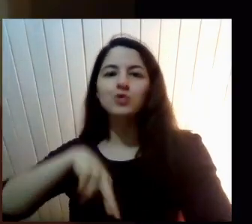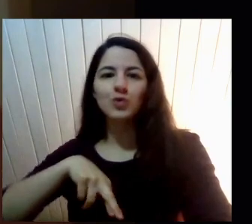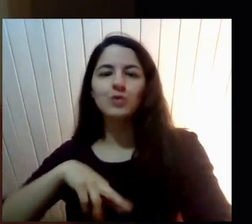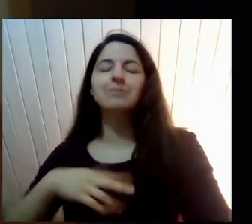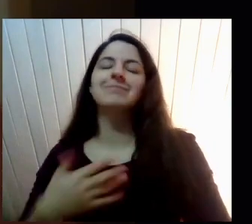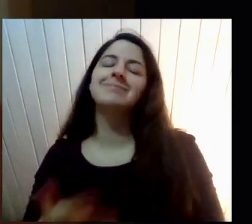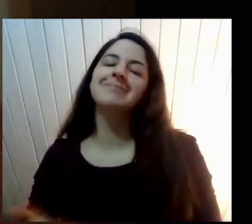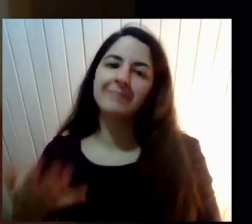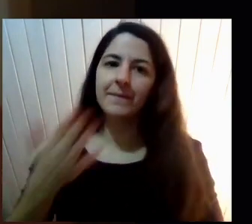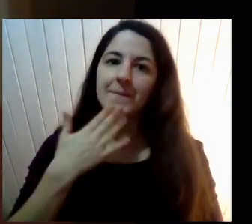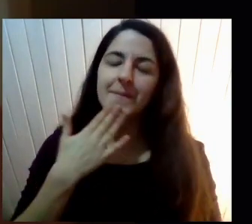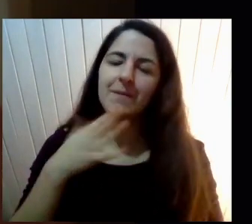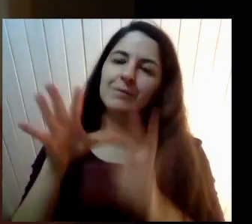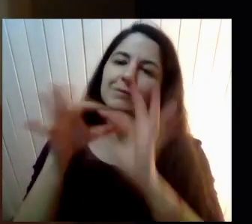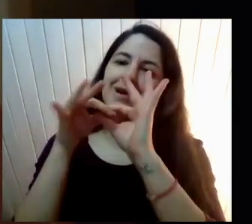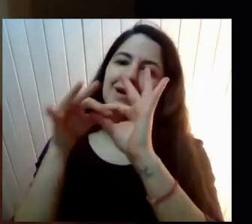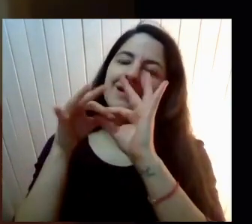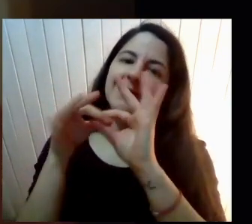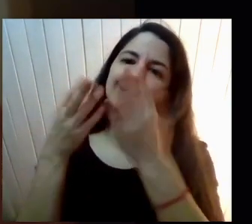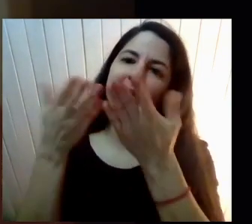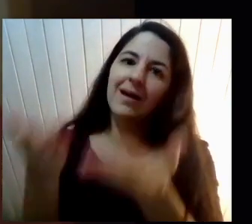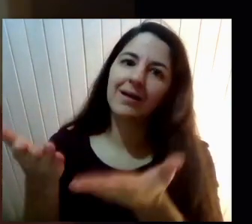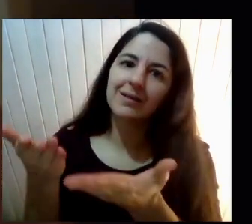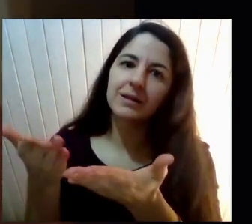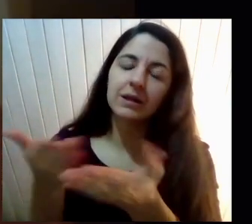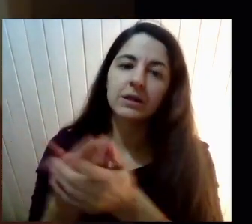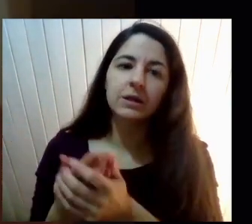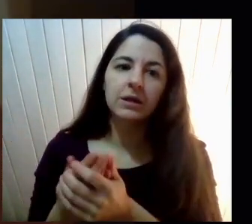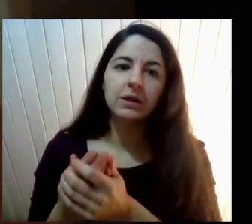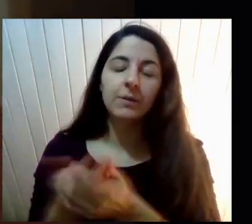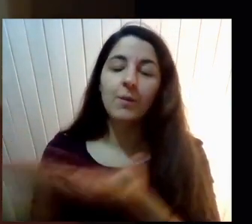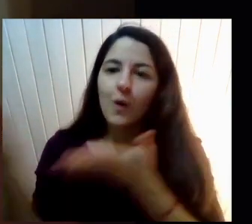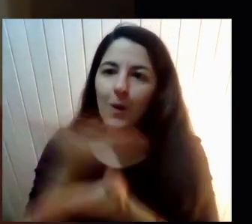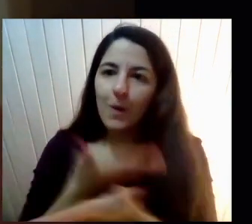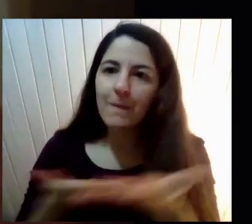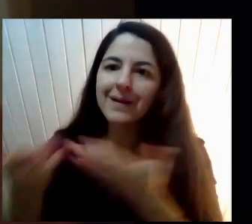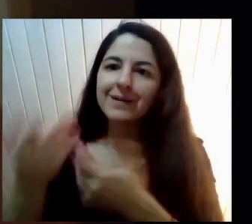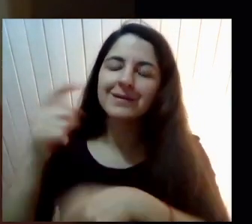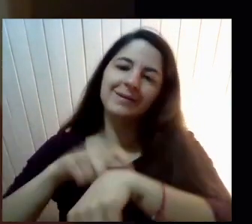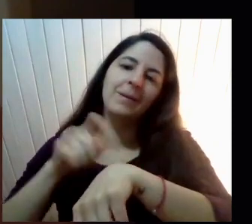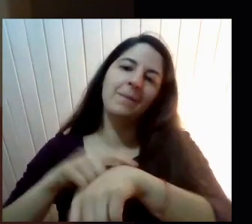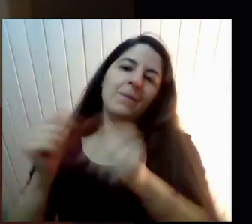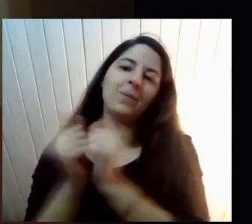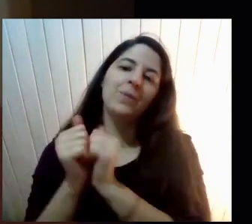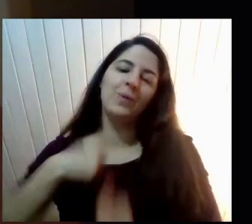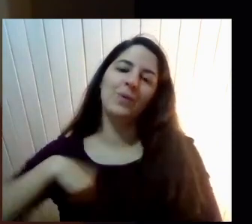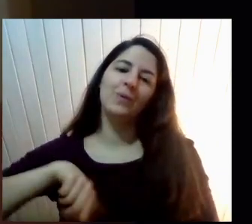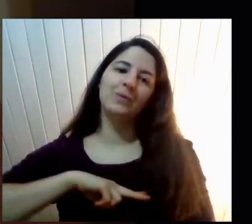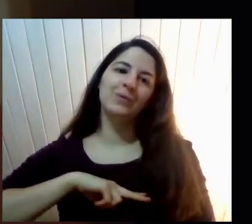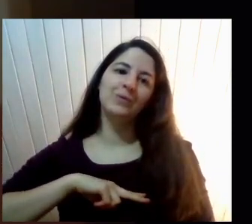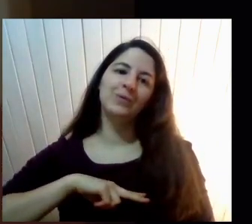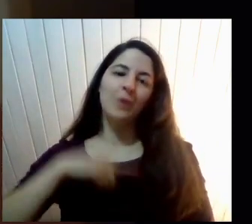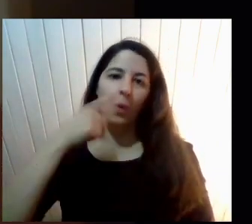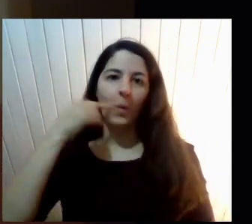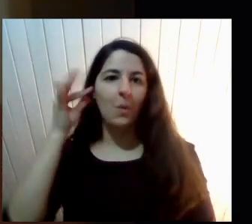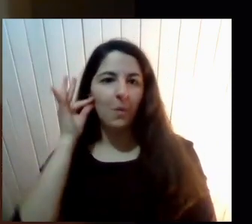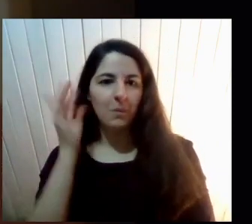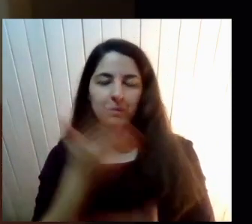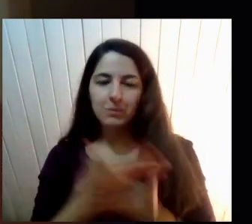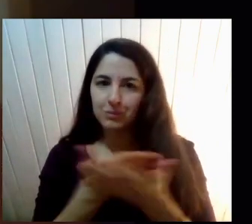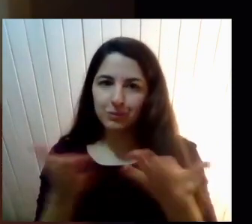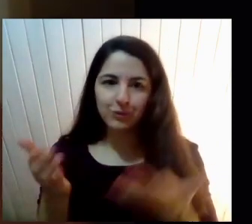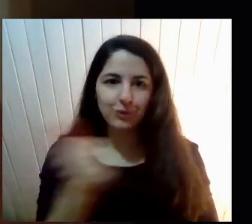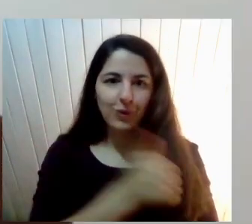A ti Por Por Compartir tu tiempo Digamos Con nosotra Nosotre Y nosotros aquí Así que Eso